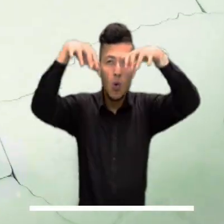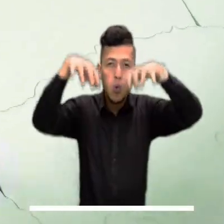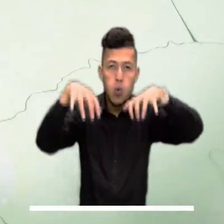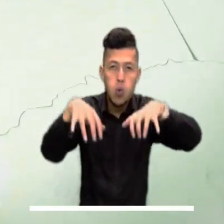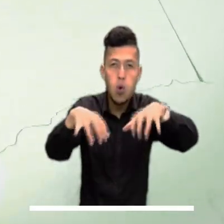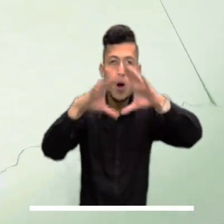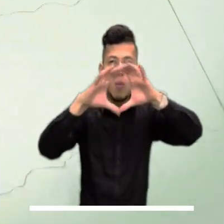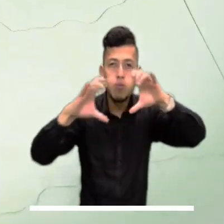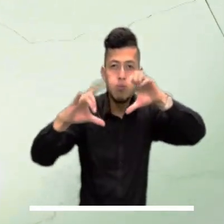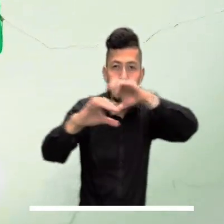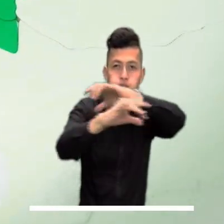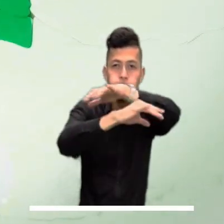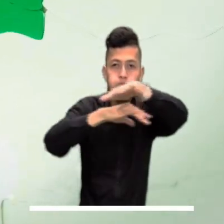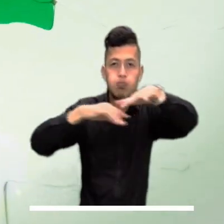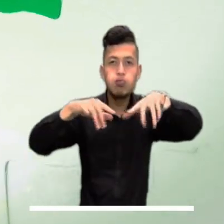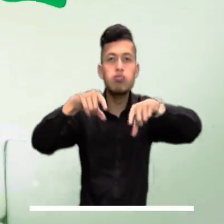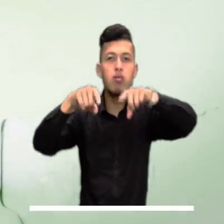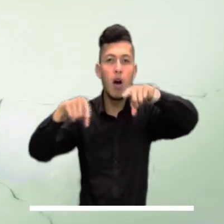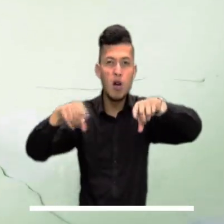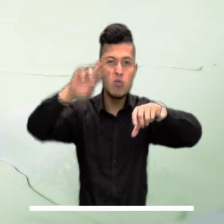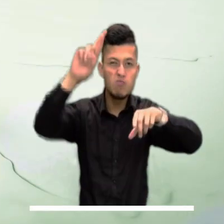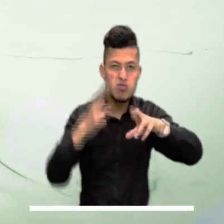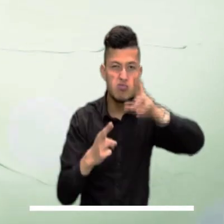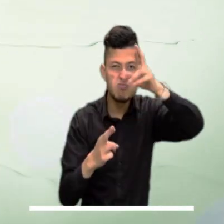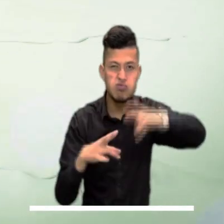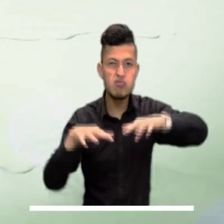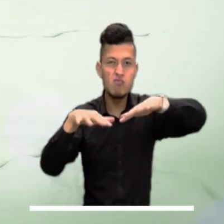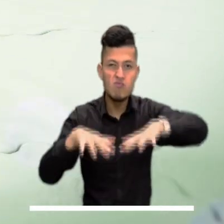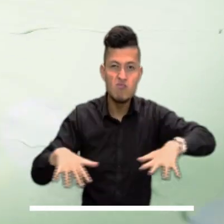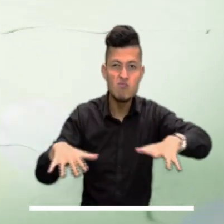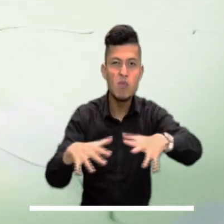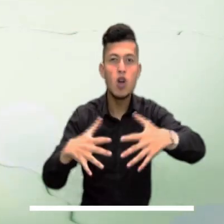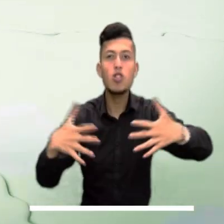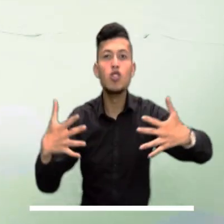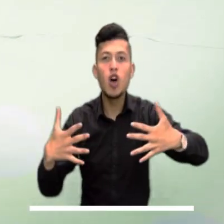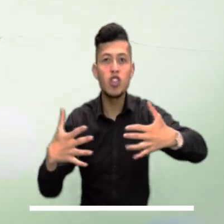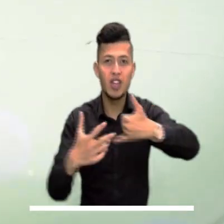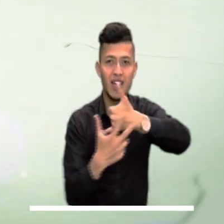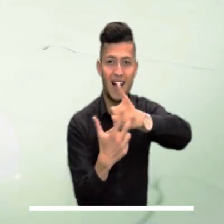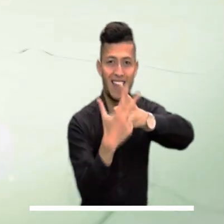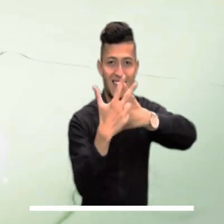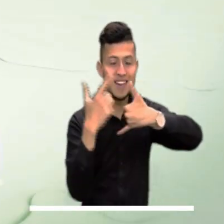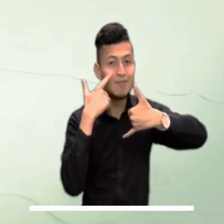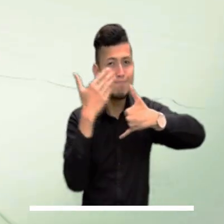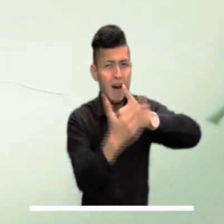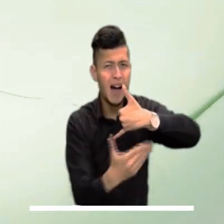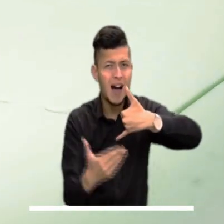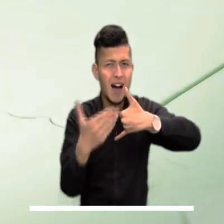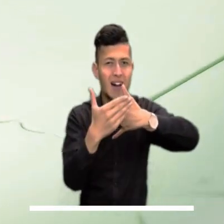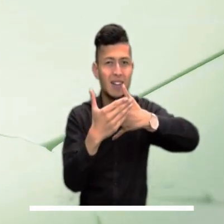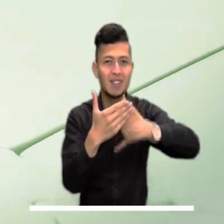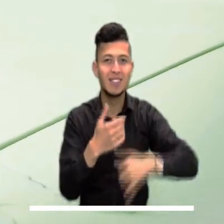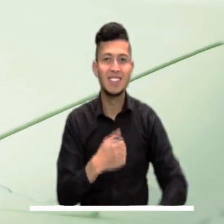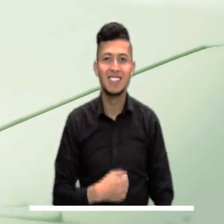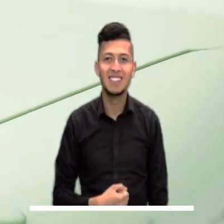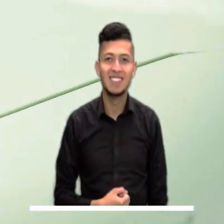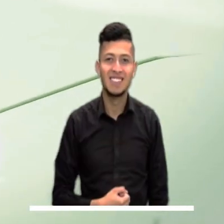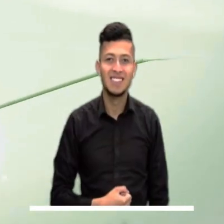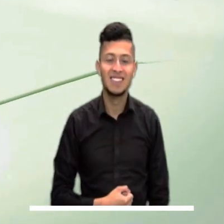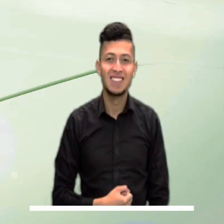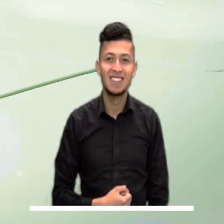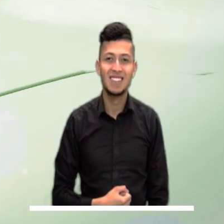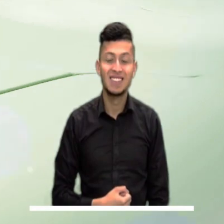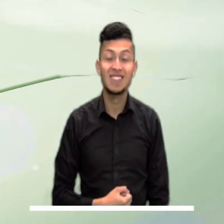El dominio de lluvias y cielo mayormente nublado, además posibilidad de descargas eléctricas sobre gran parte de la región andina.